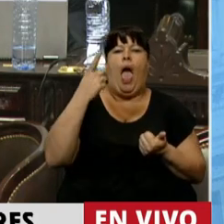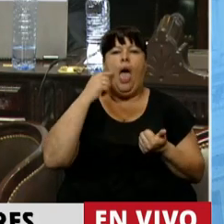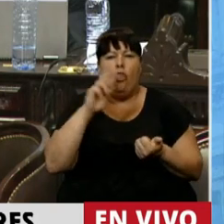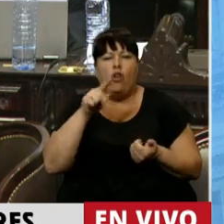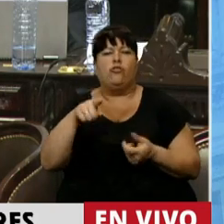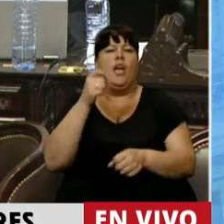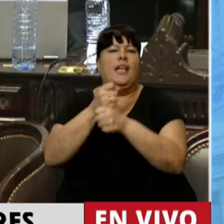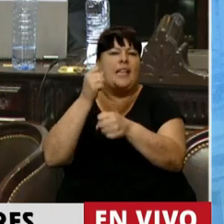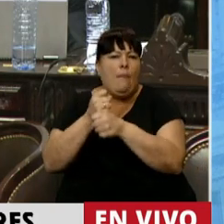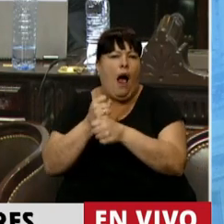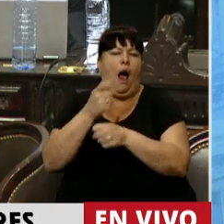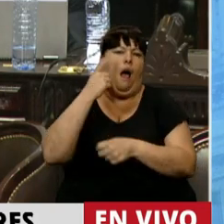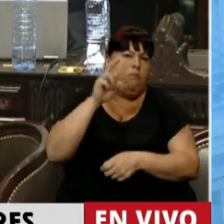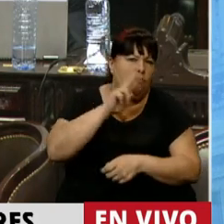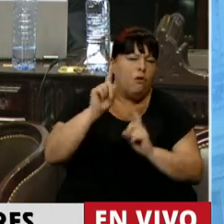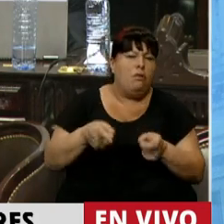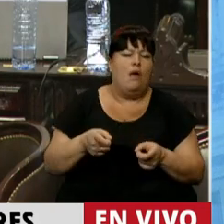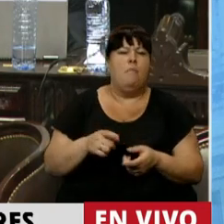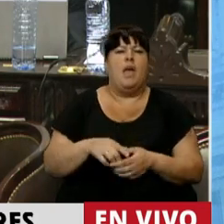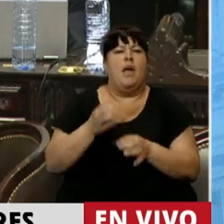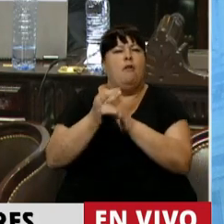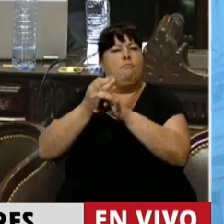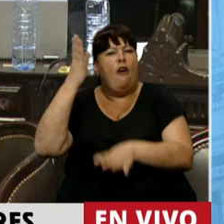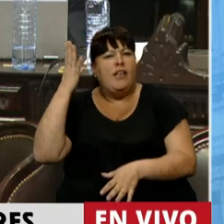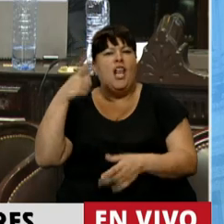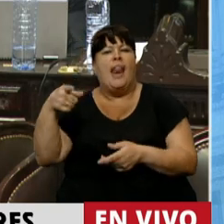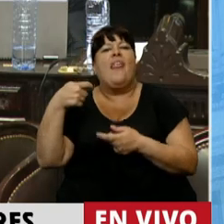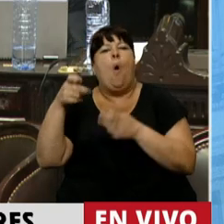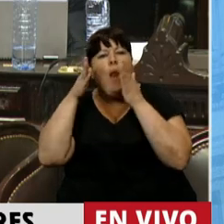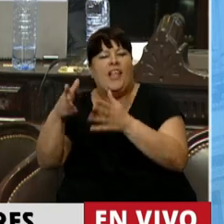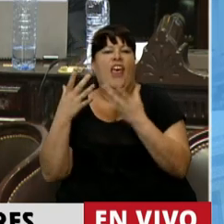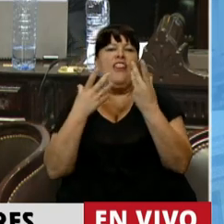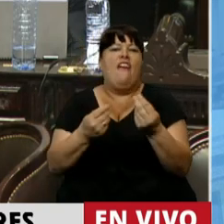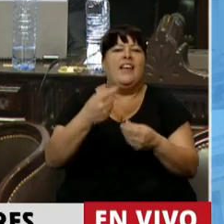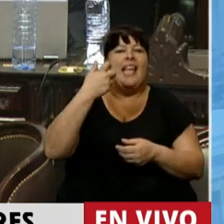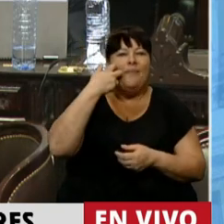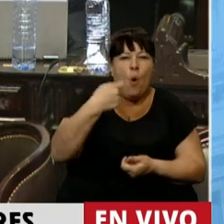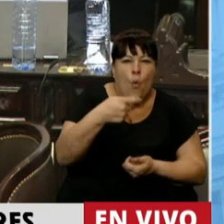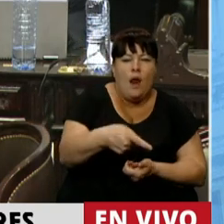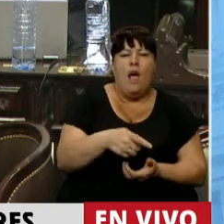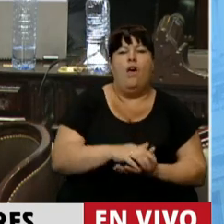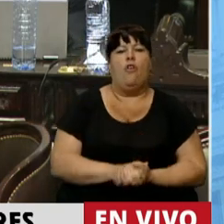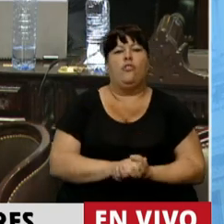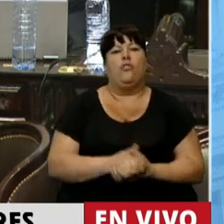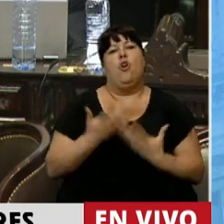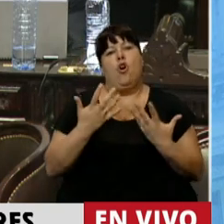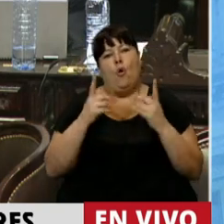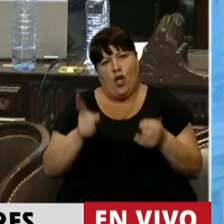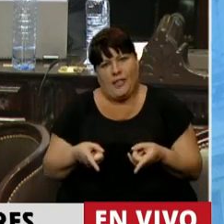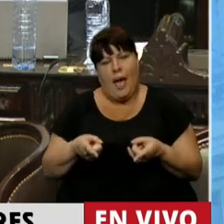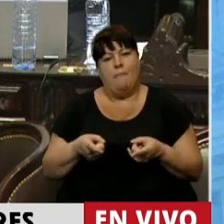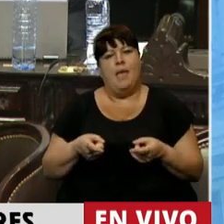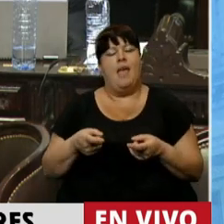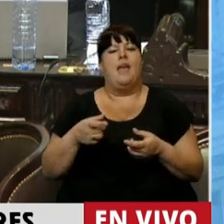de jubilados, trabajadoras y trabajadores, especialistas, previsionales, defensores de la tercera edad y, por supuesto, las